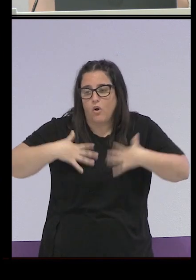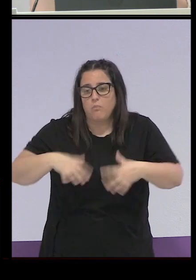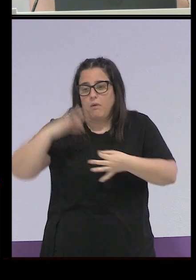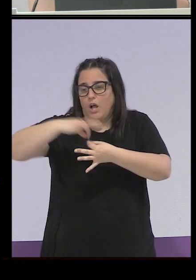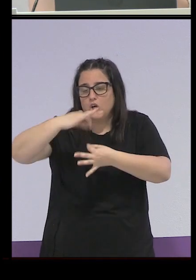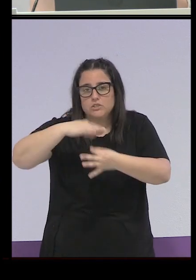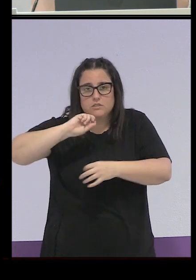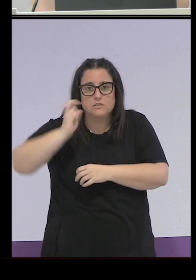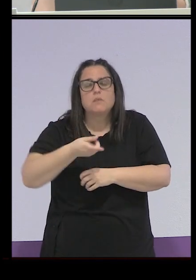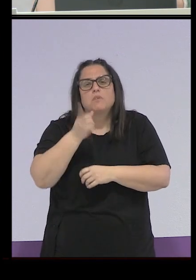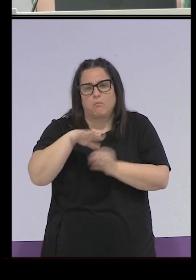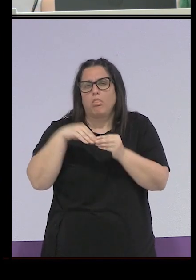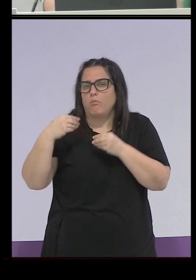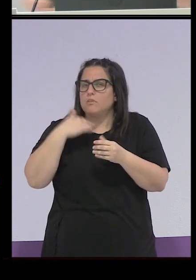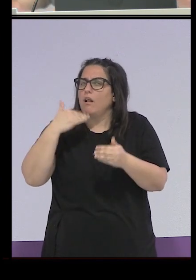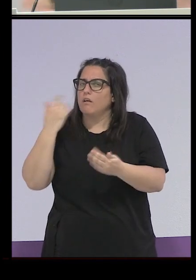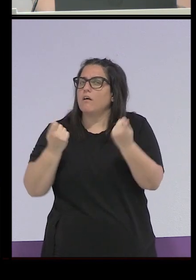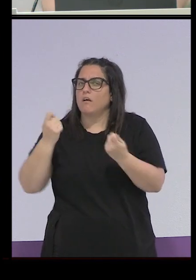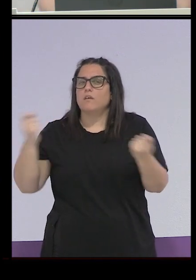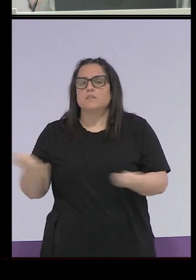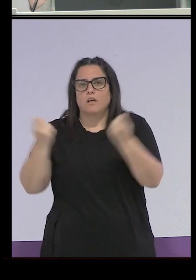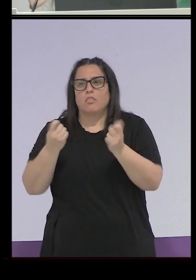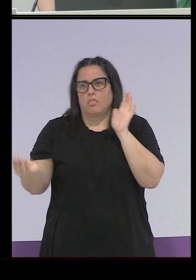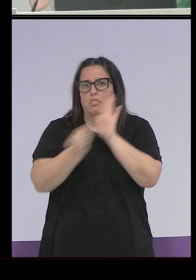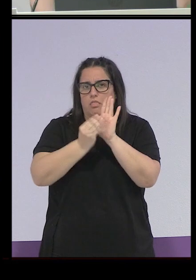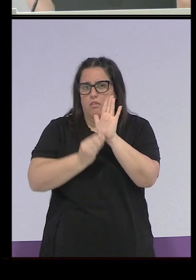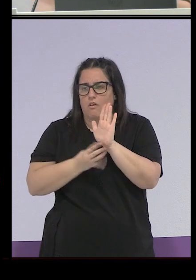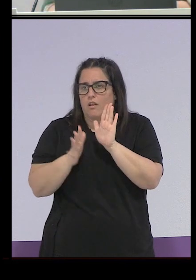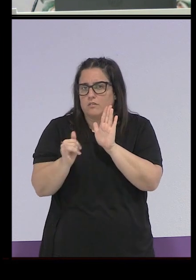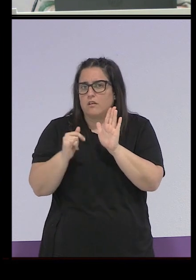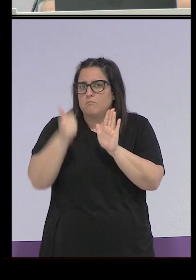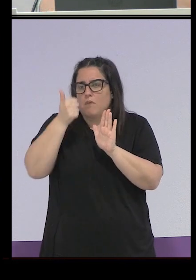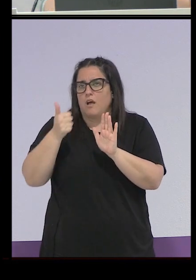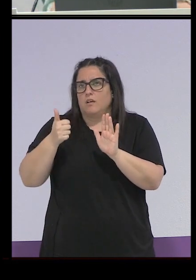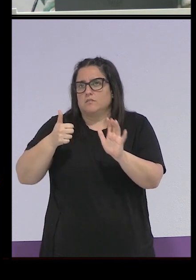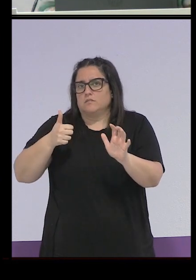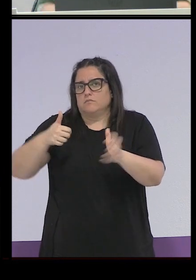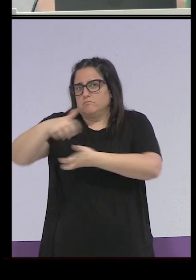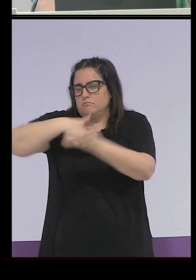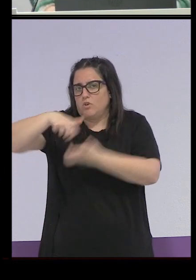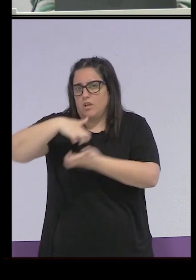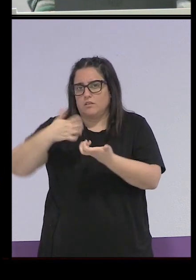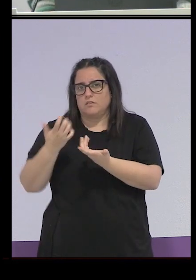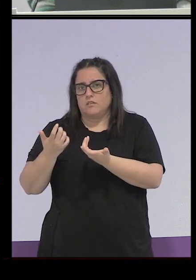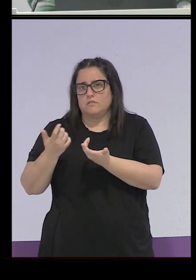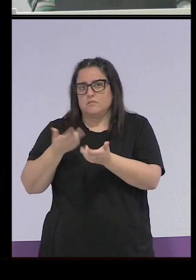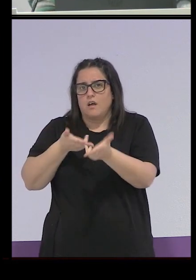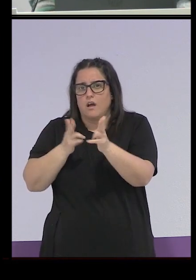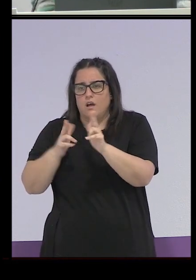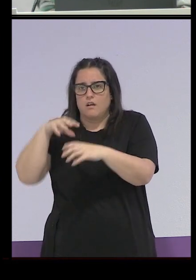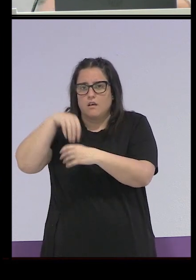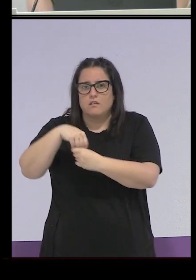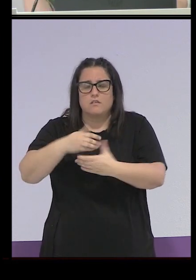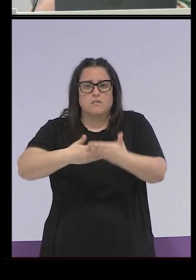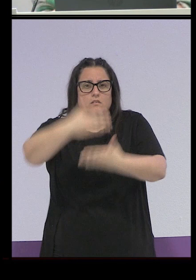y hay documentadas, diferentes acciones que llevaron a cabo violentas, ¿no?, o más violentas, ¿no?, o sea, transportaron armas, entraron a la redacción